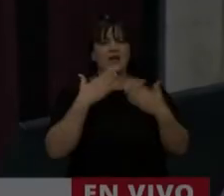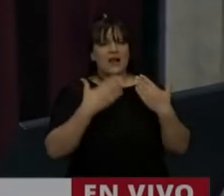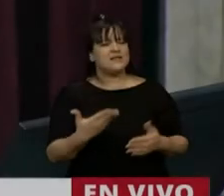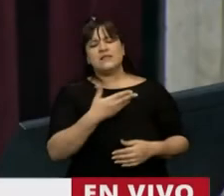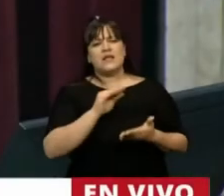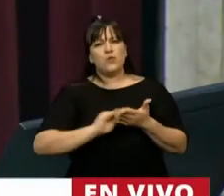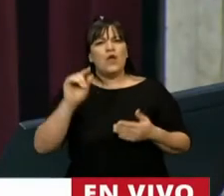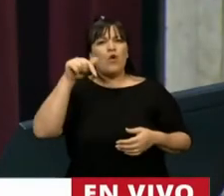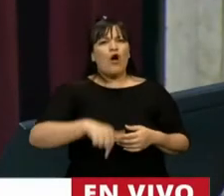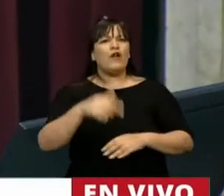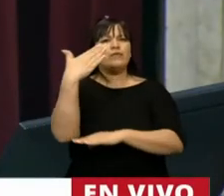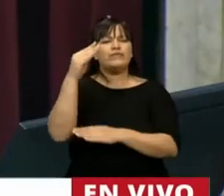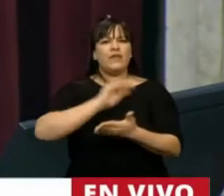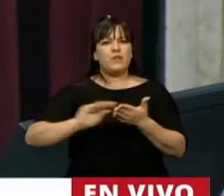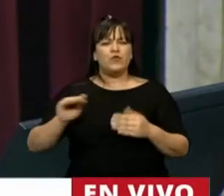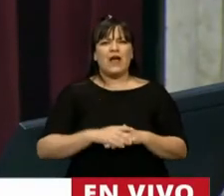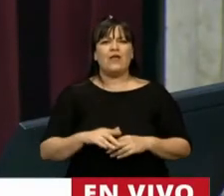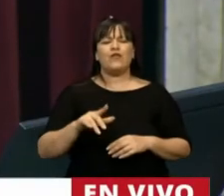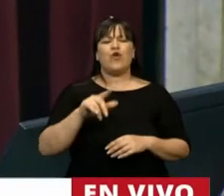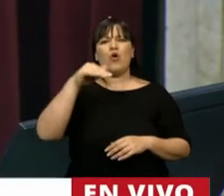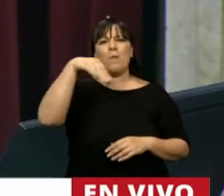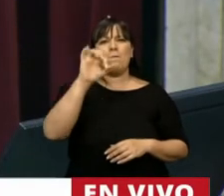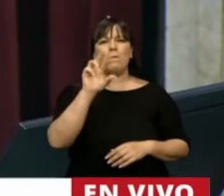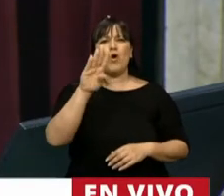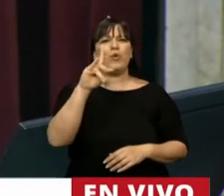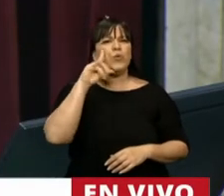Tiene la palabra el diputado Lissandro Bormioli.